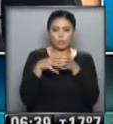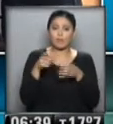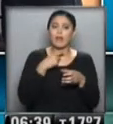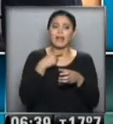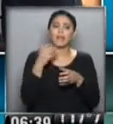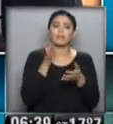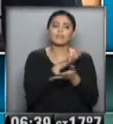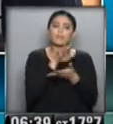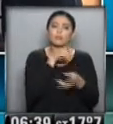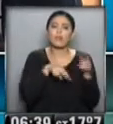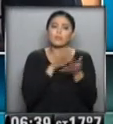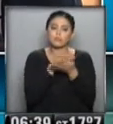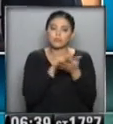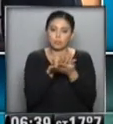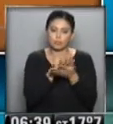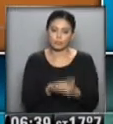busca de la solución... ...dijeron.